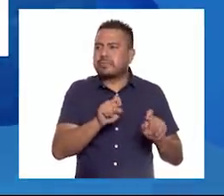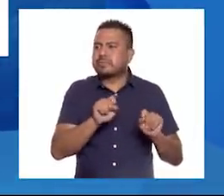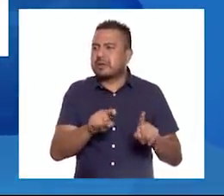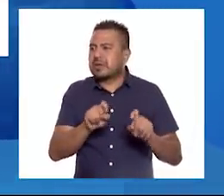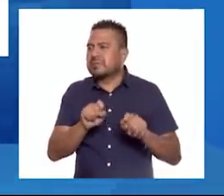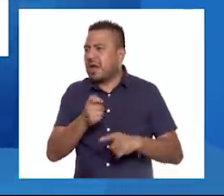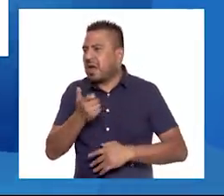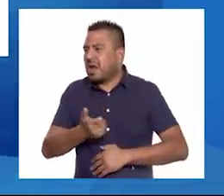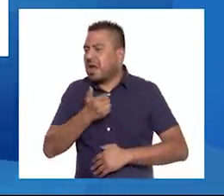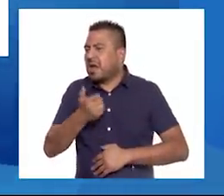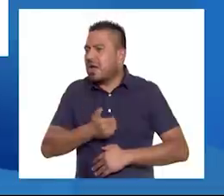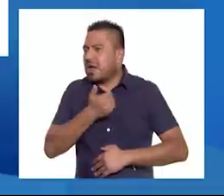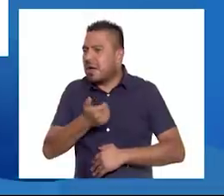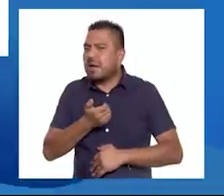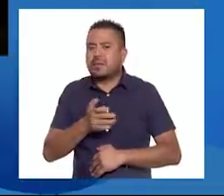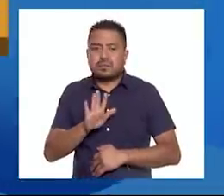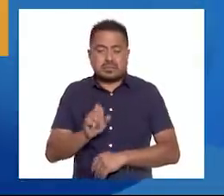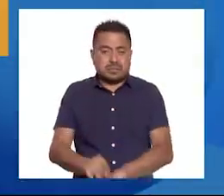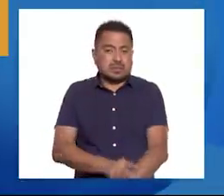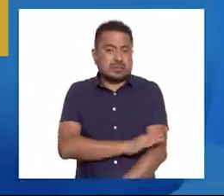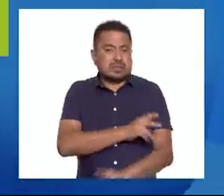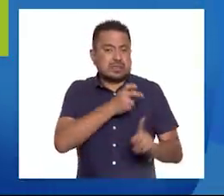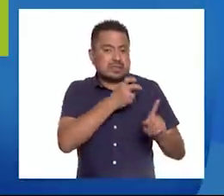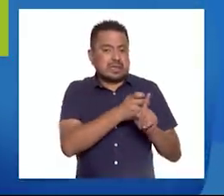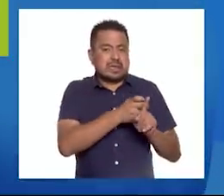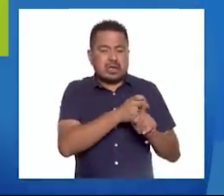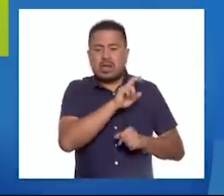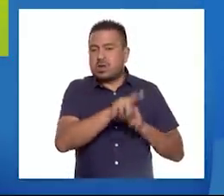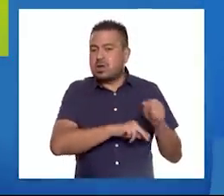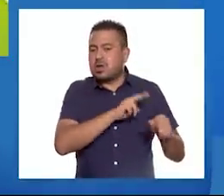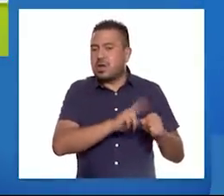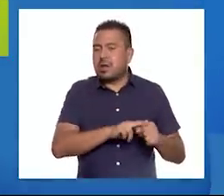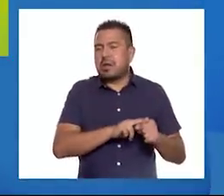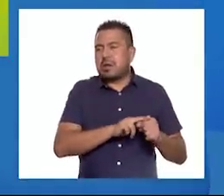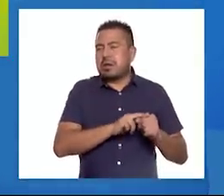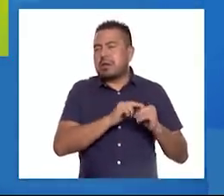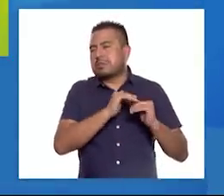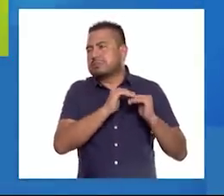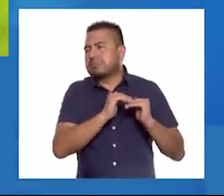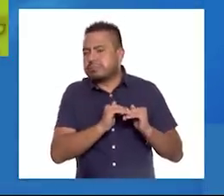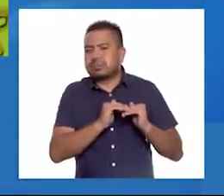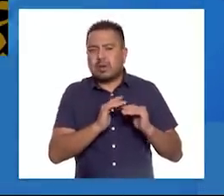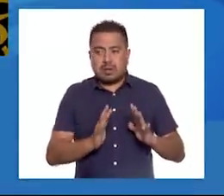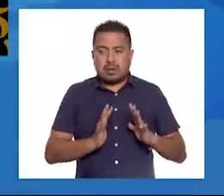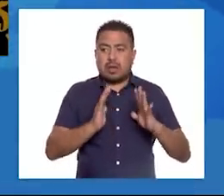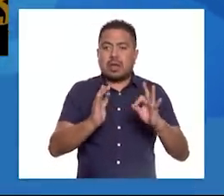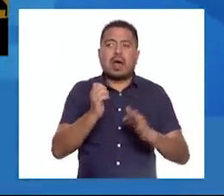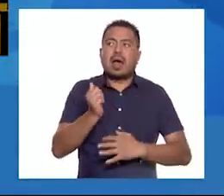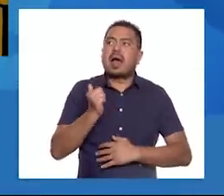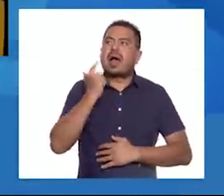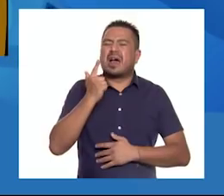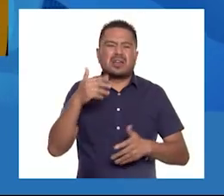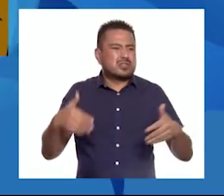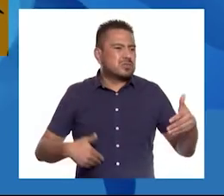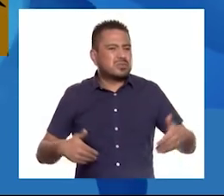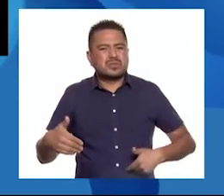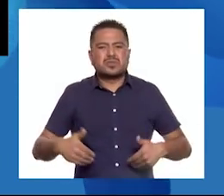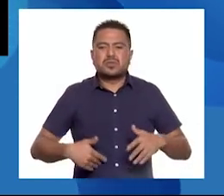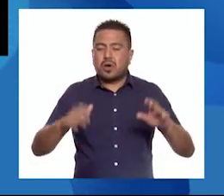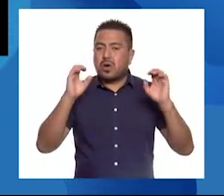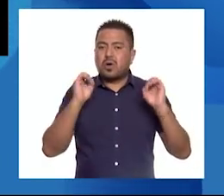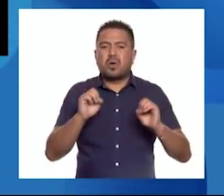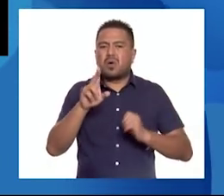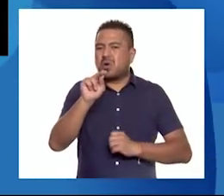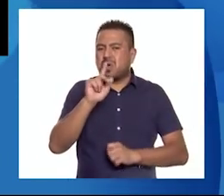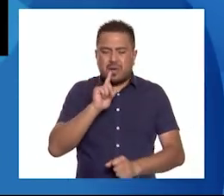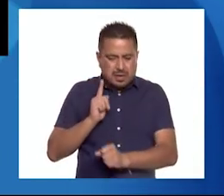Es una emoción de mediana intensidad que surge cuando algo nos molesta o cuando